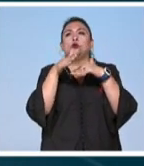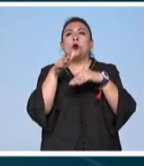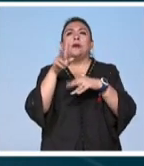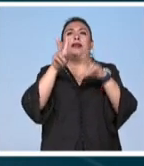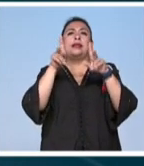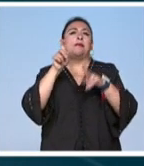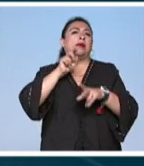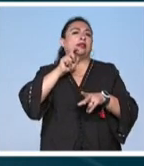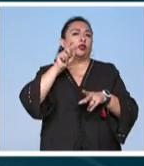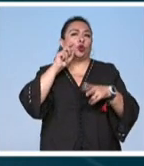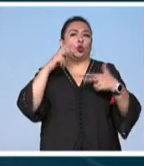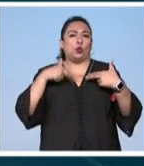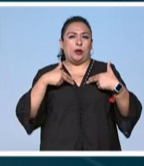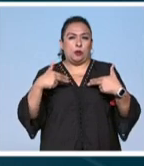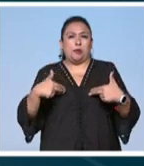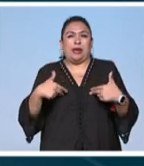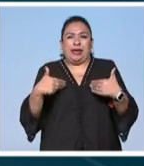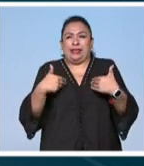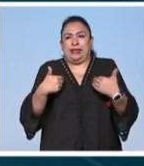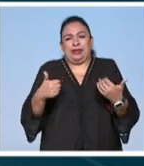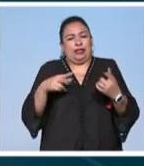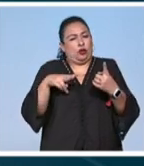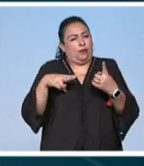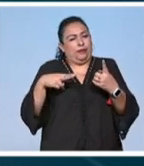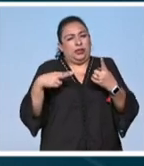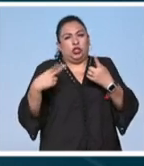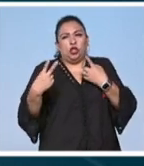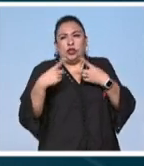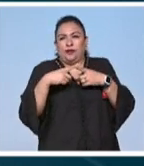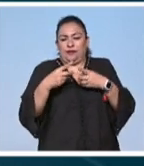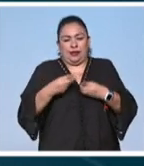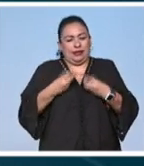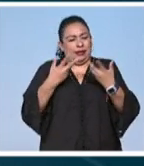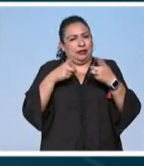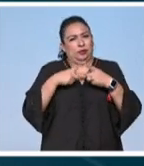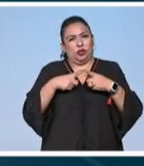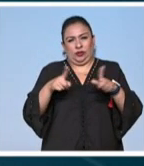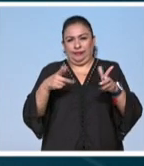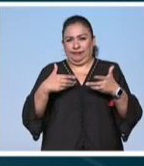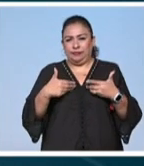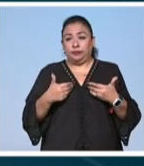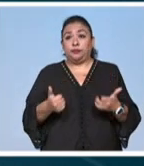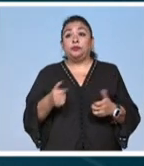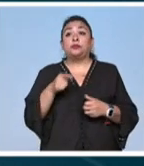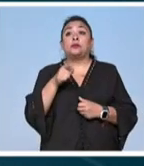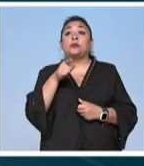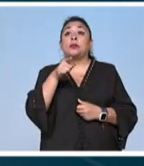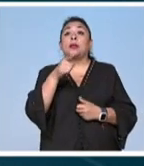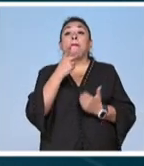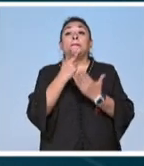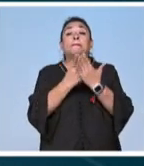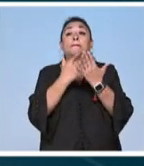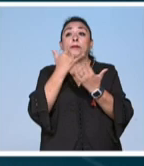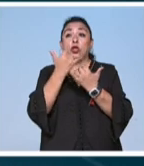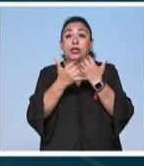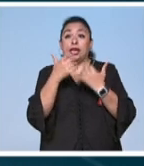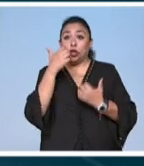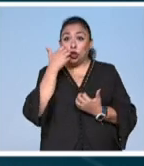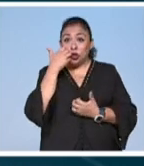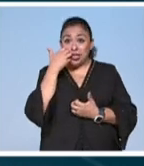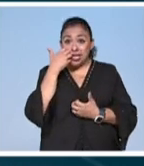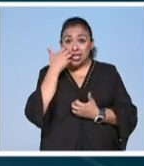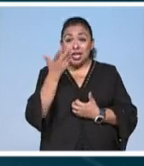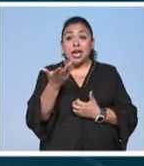a la sexualidad humana entendida en sus muy diversos ámbitos y manifestaciones un proyecto que busca